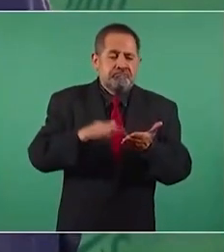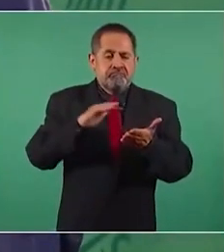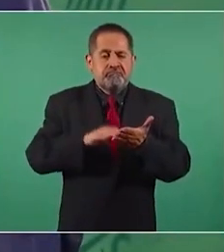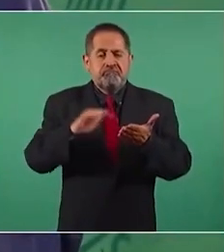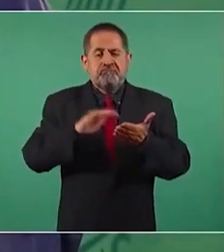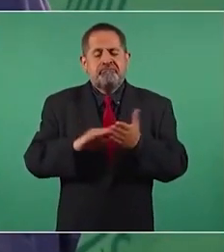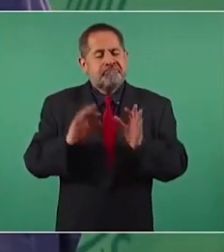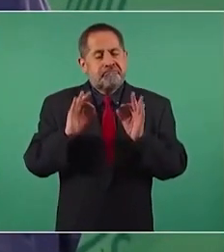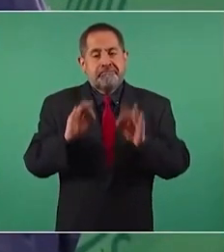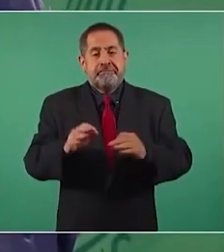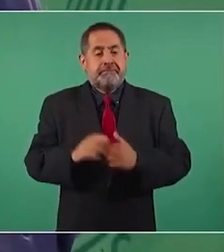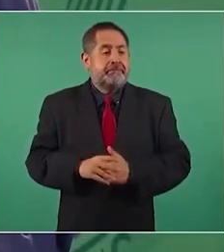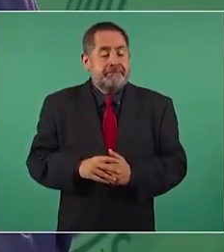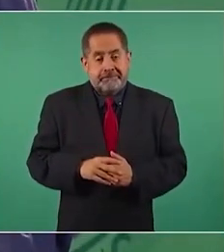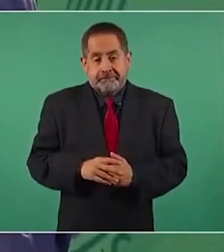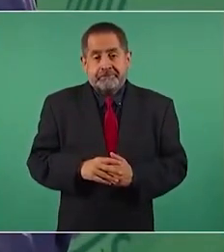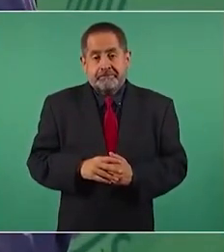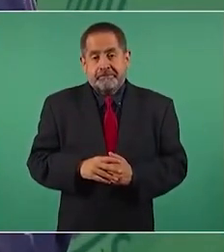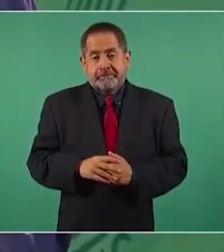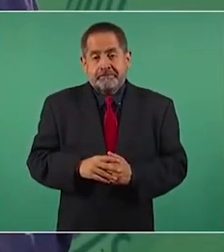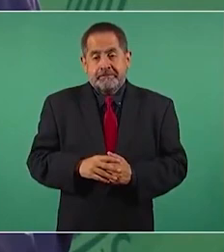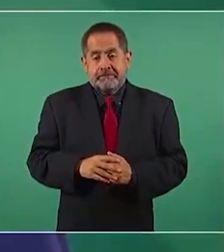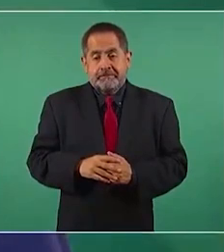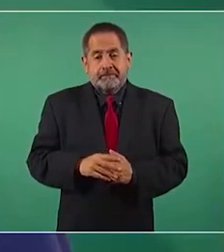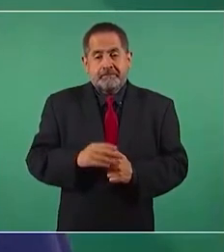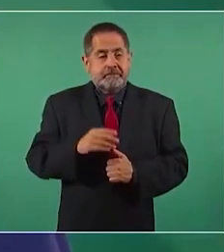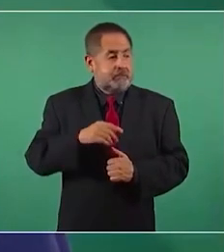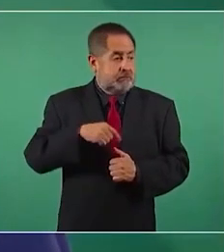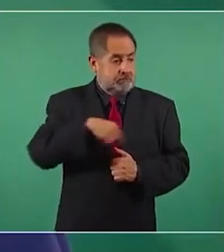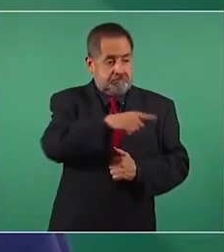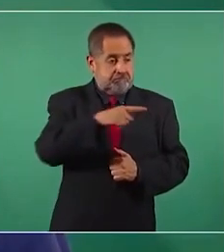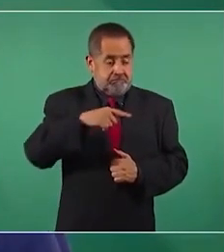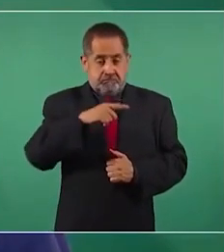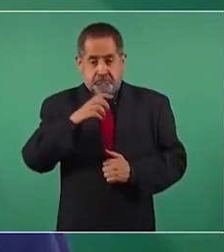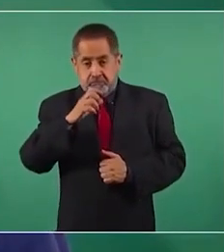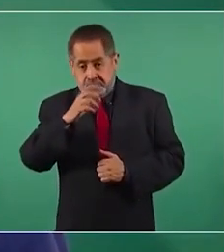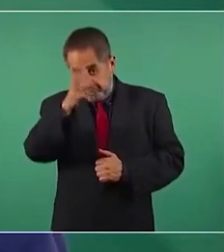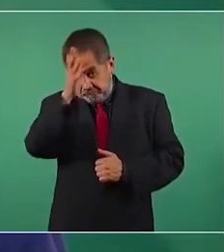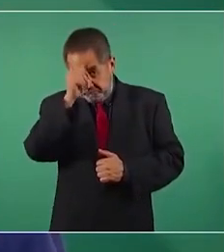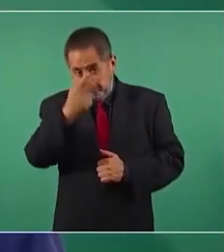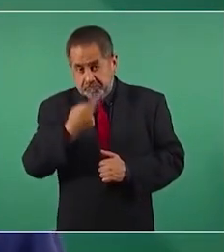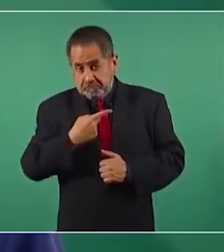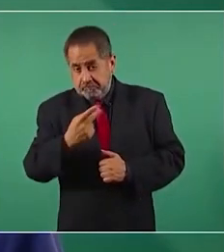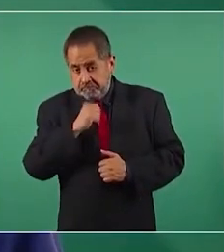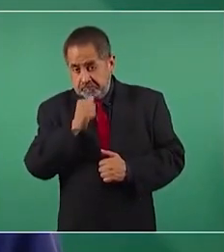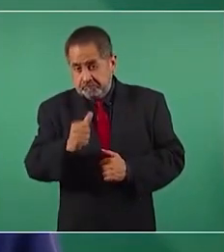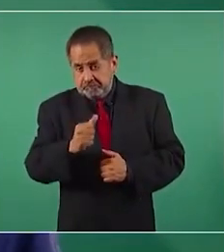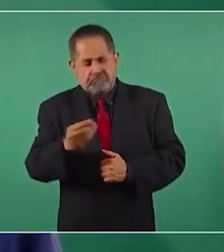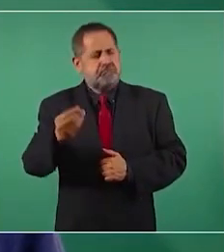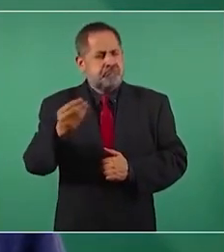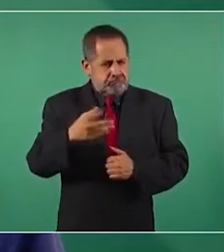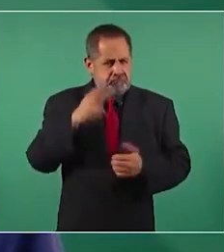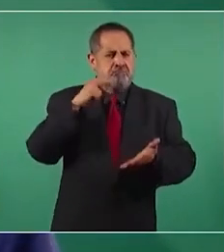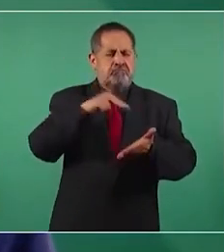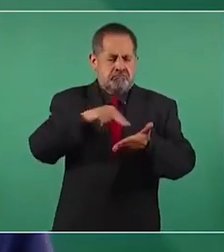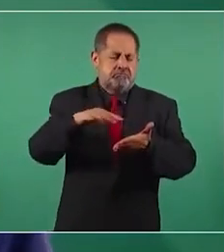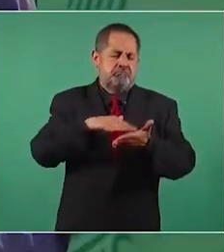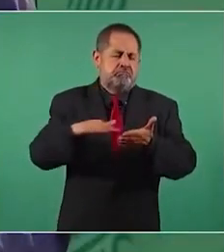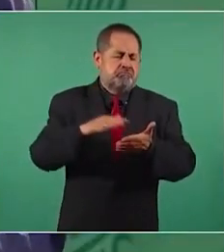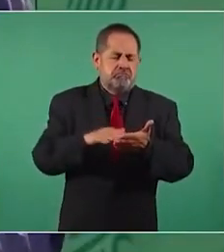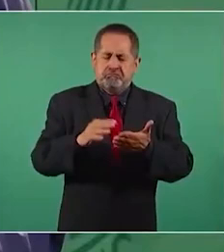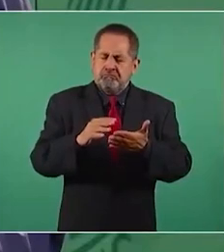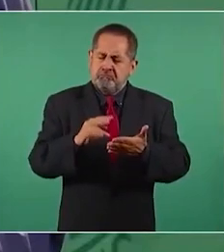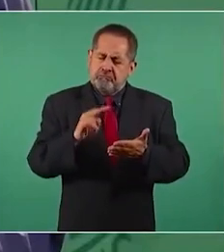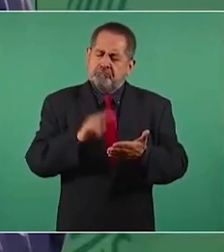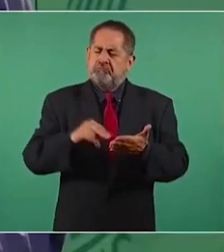cuando no estemos de acuerdo porque eso es lo importante.